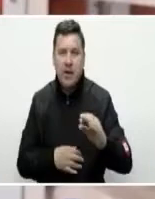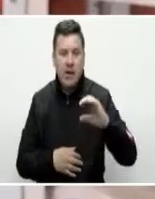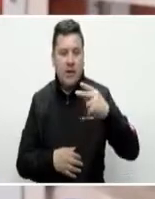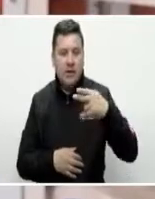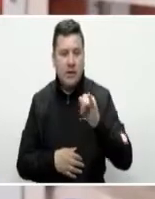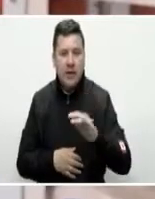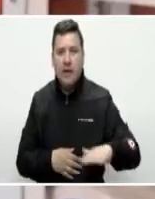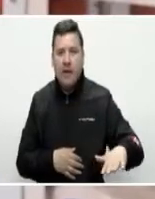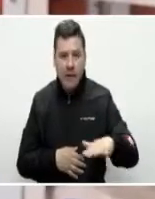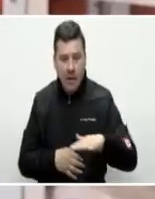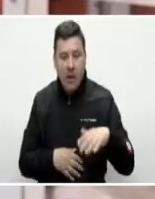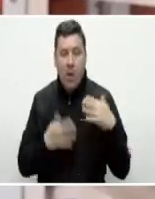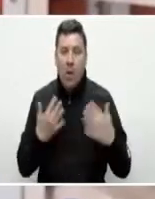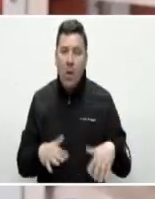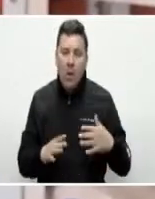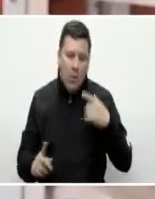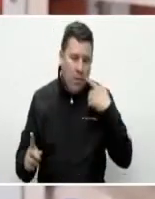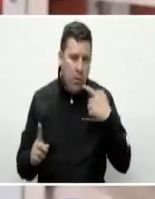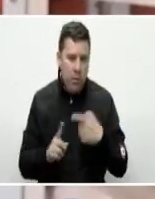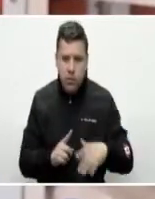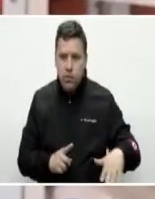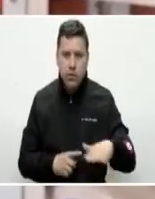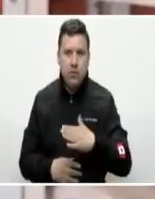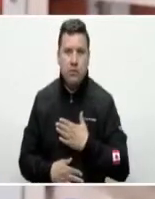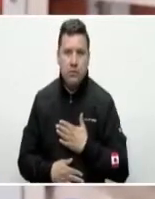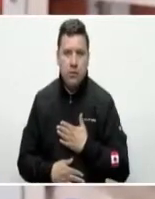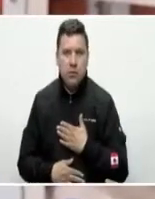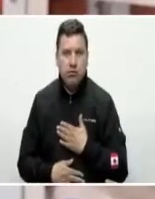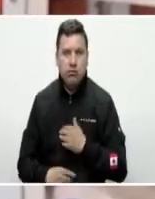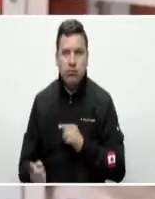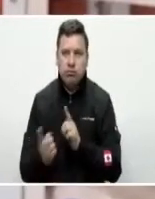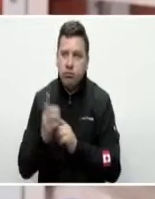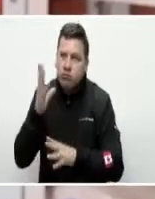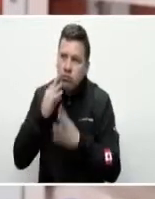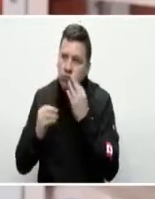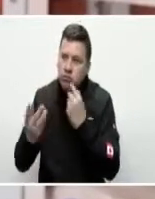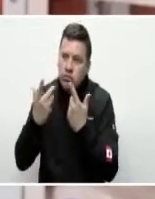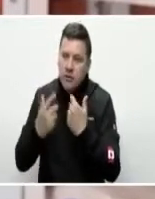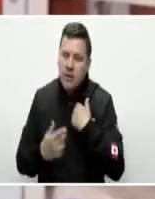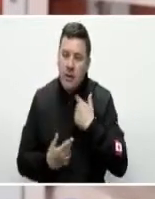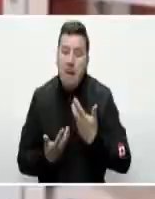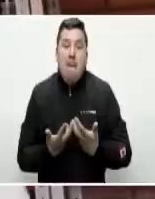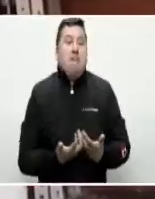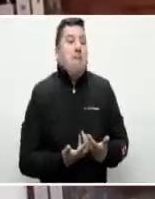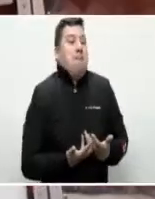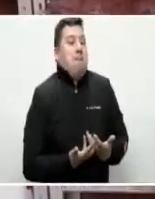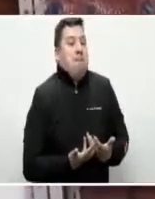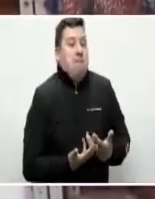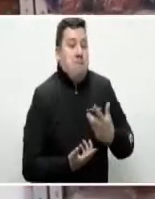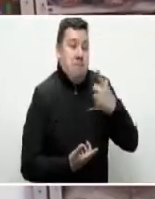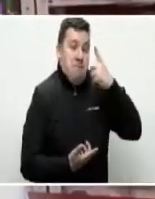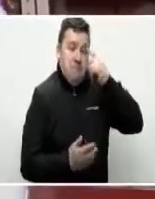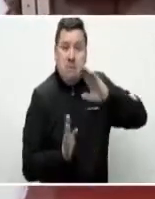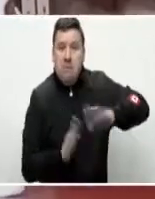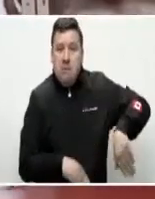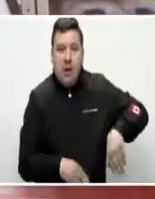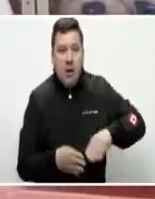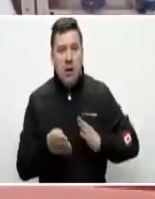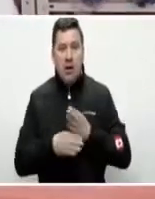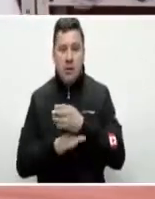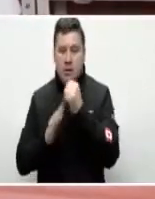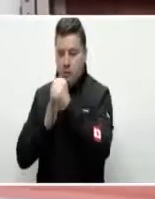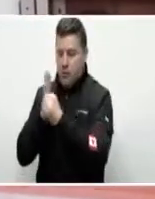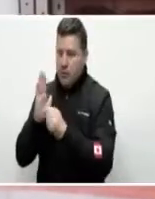Este programa ha sido espectacular para nosotros porque nos ha sacado mucho de la ignorancia y el anonimato porque a través de este